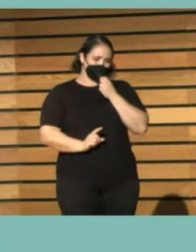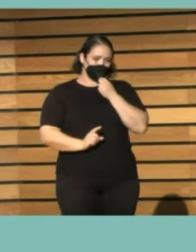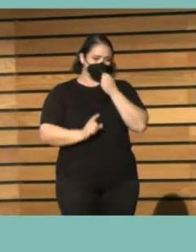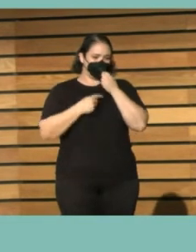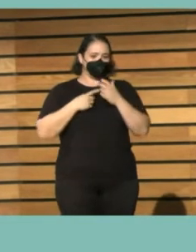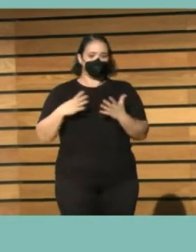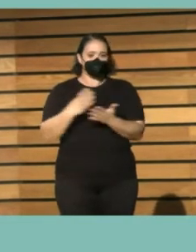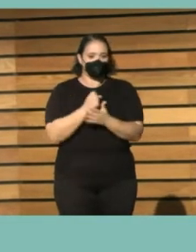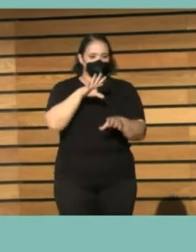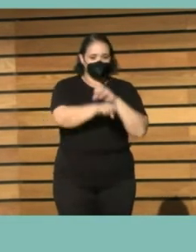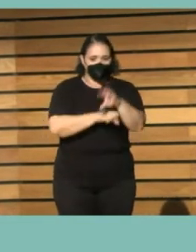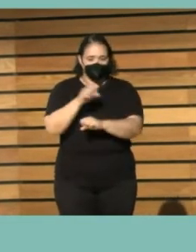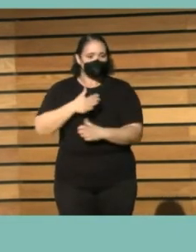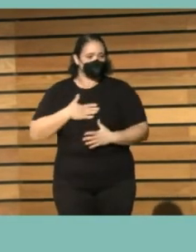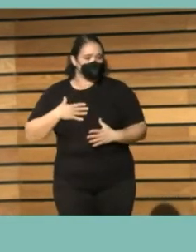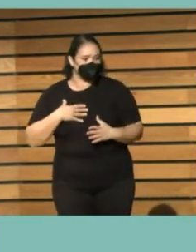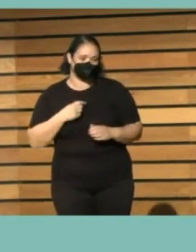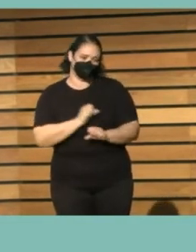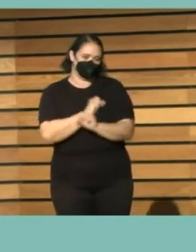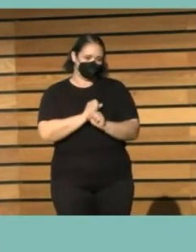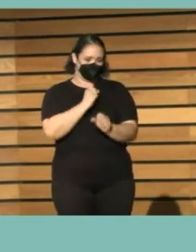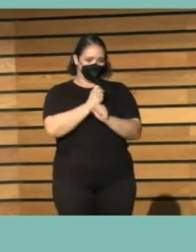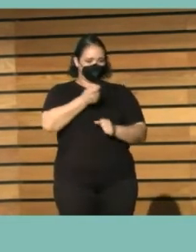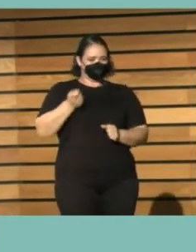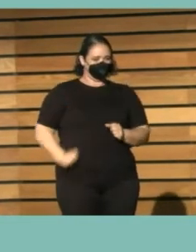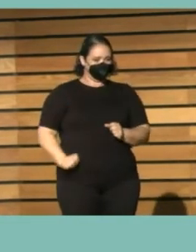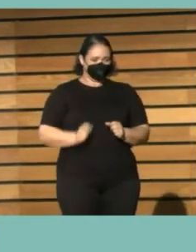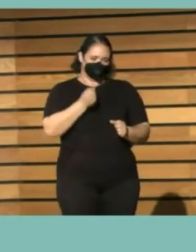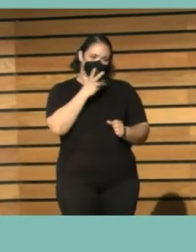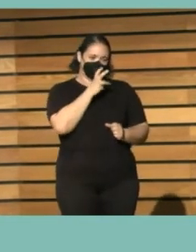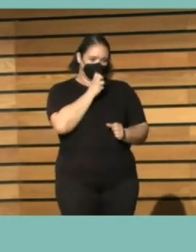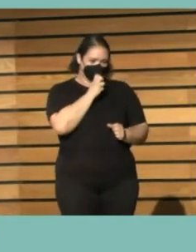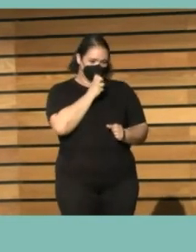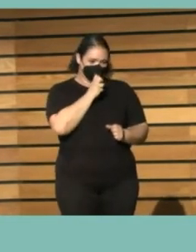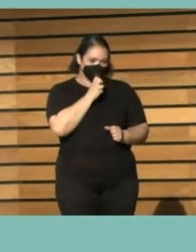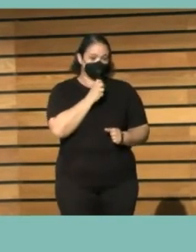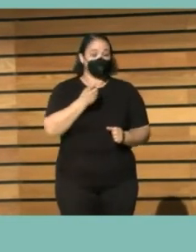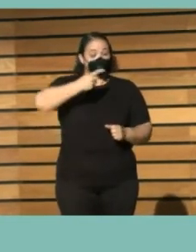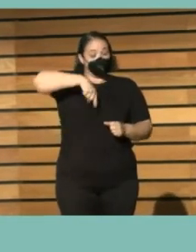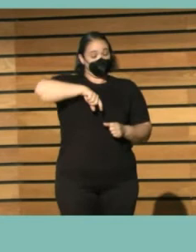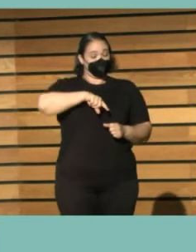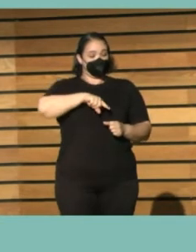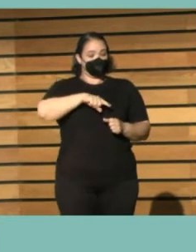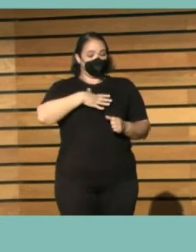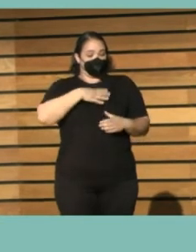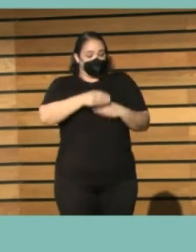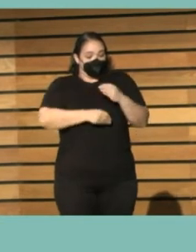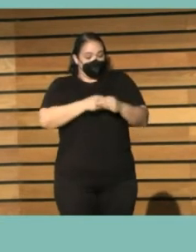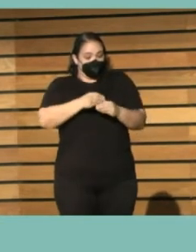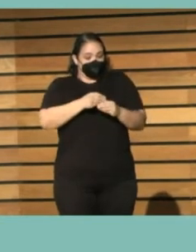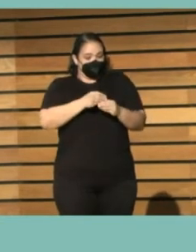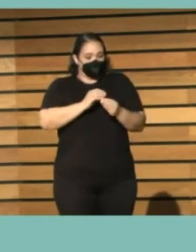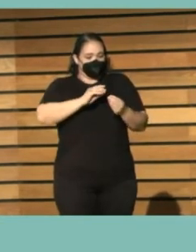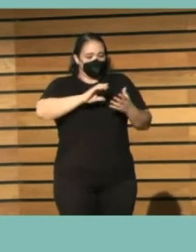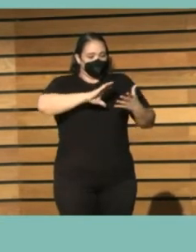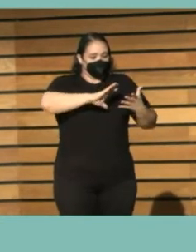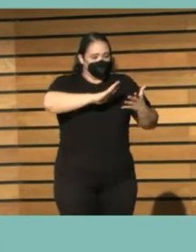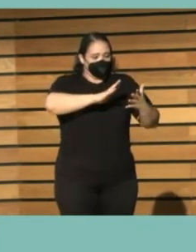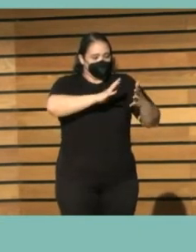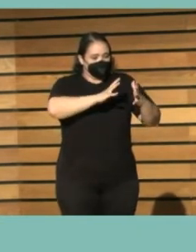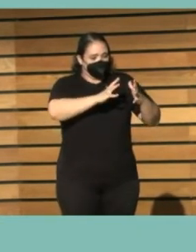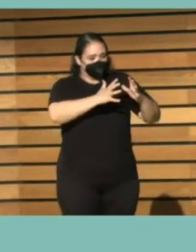abarca poco aprieta y ese es el tema entonces la forma que tenemos que podemos tener de irnos adaptando